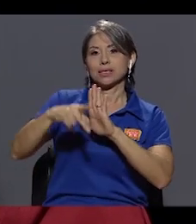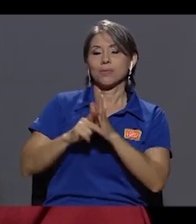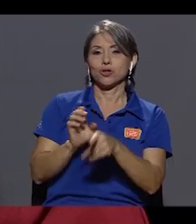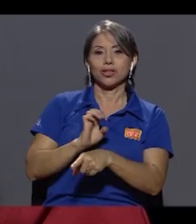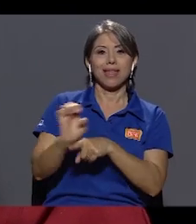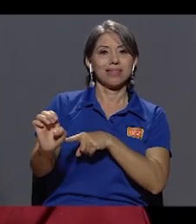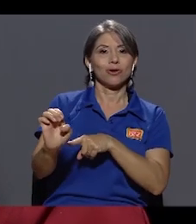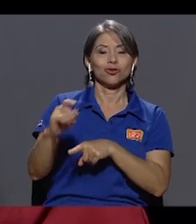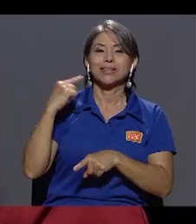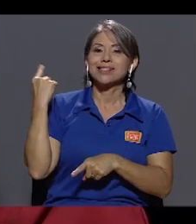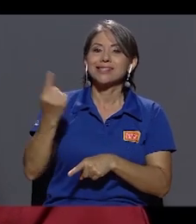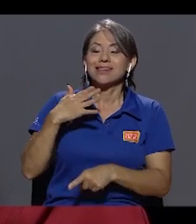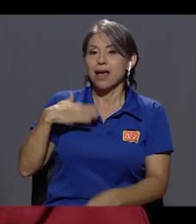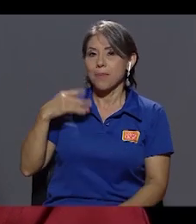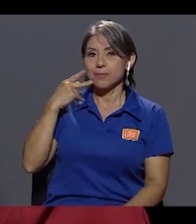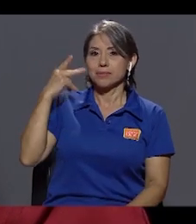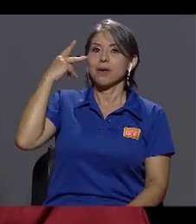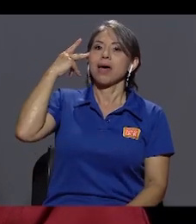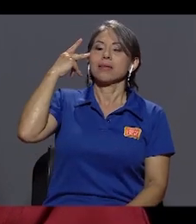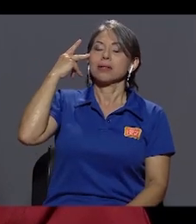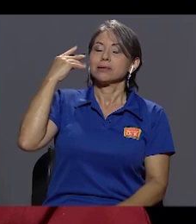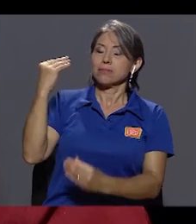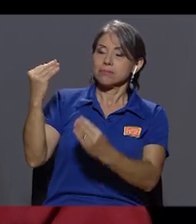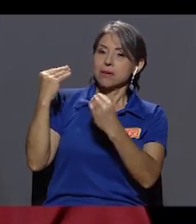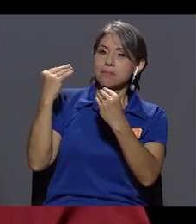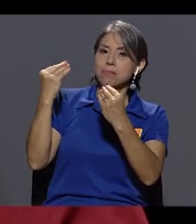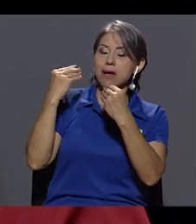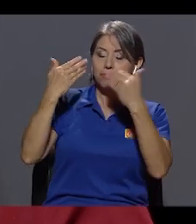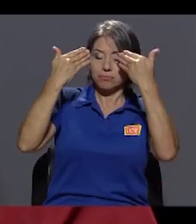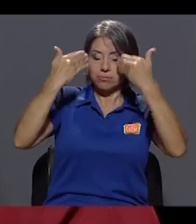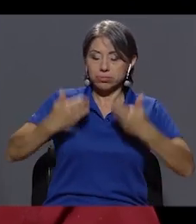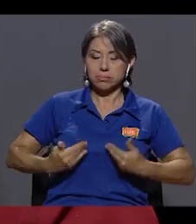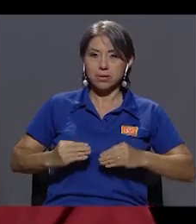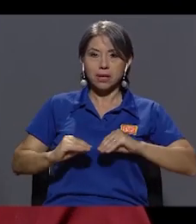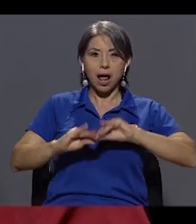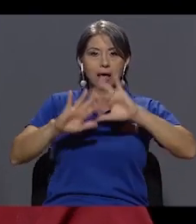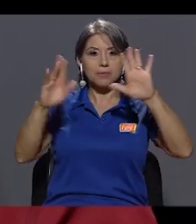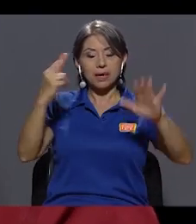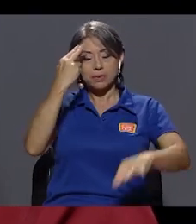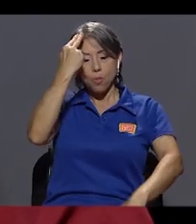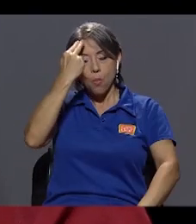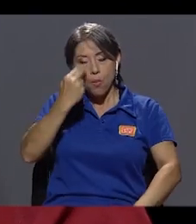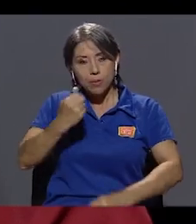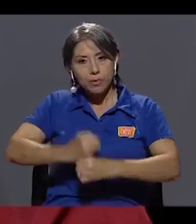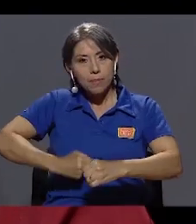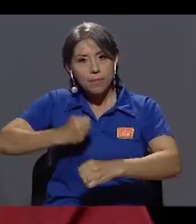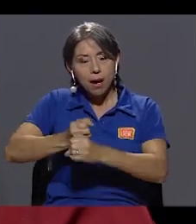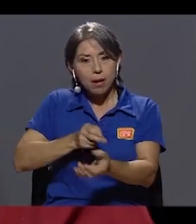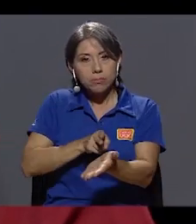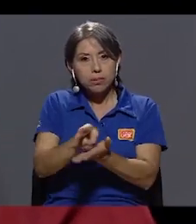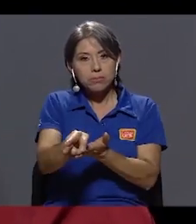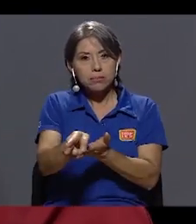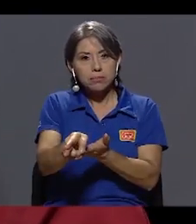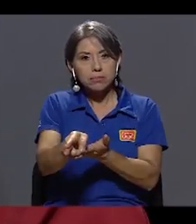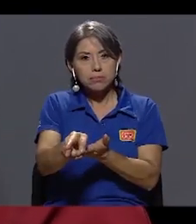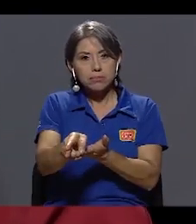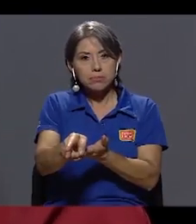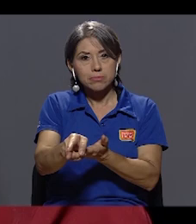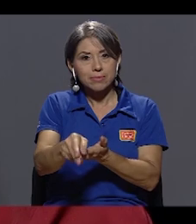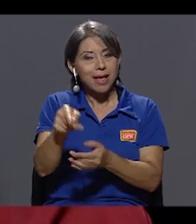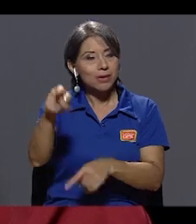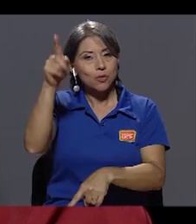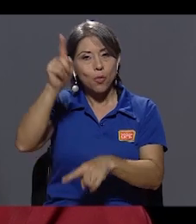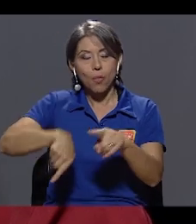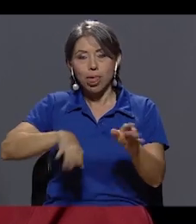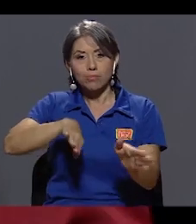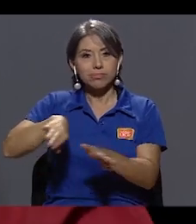Siempre aprendí de parte de mis padres ser una persona transparente, humilde, trabajadora y honesta. Eso